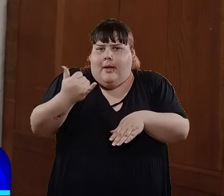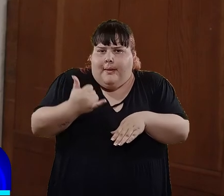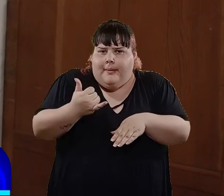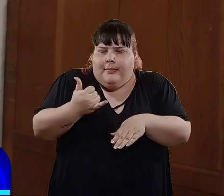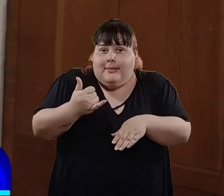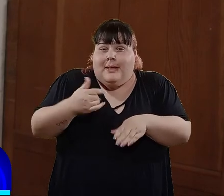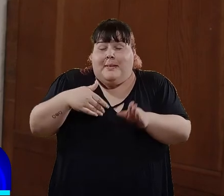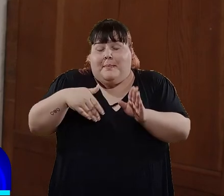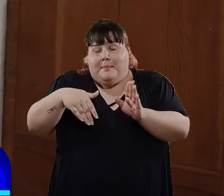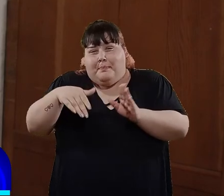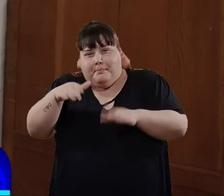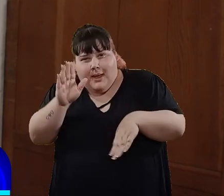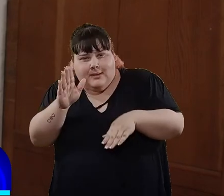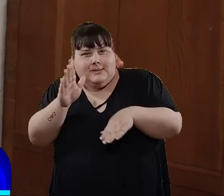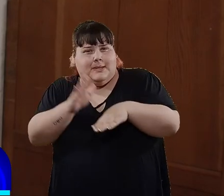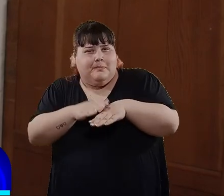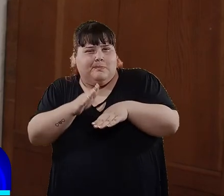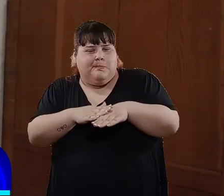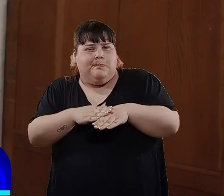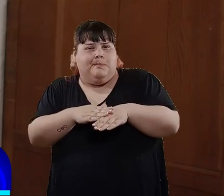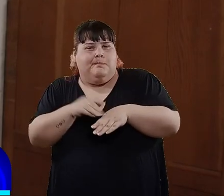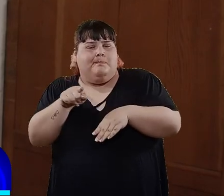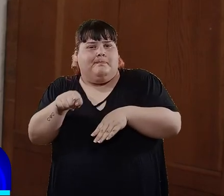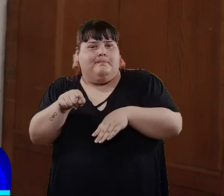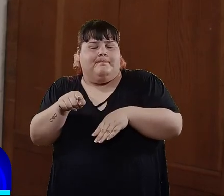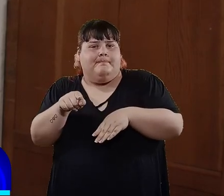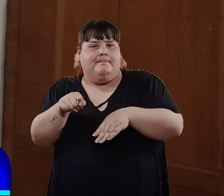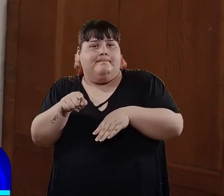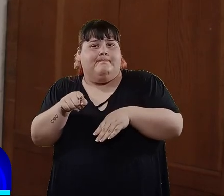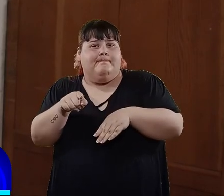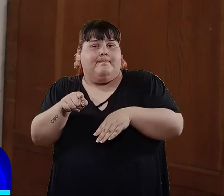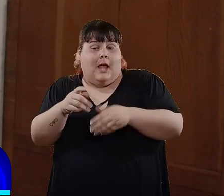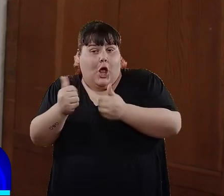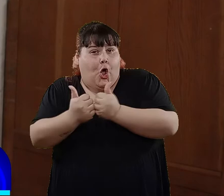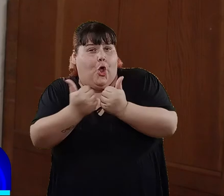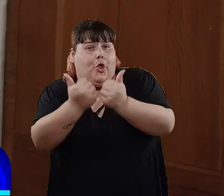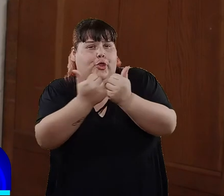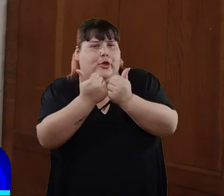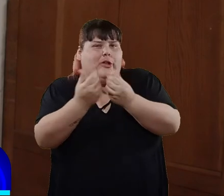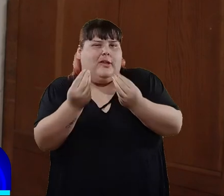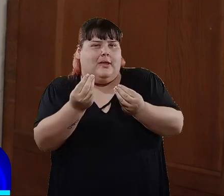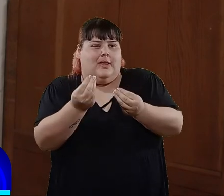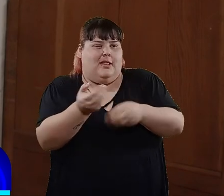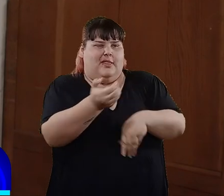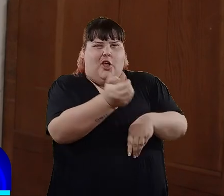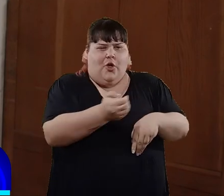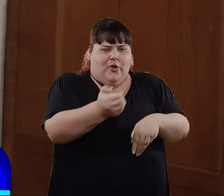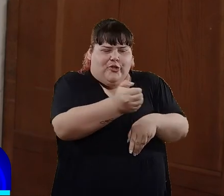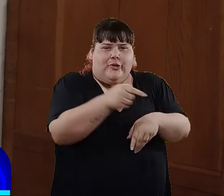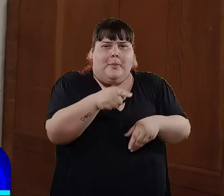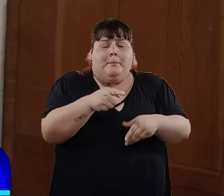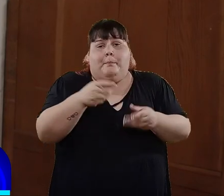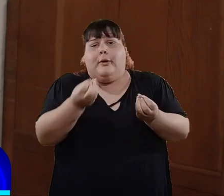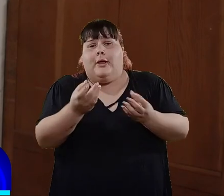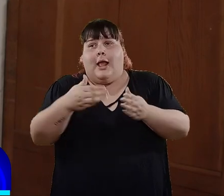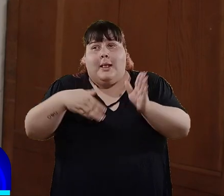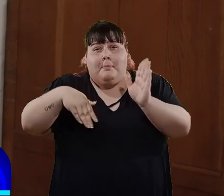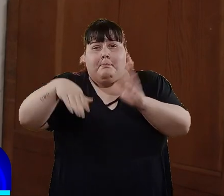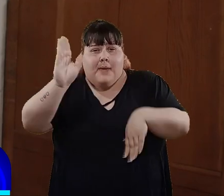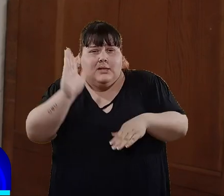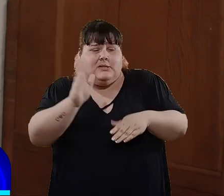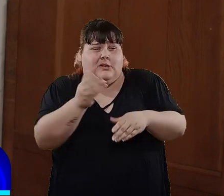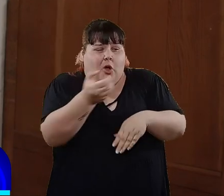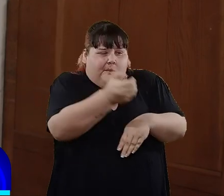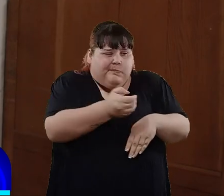cuanto a las obligaciones, fundamentalmente la responsabilidad y el control en esto de la conectividad. Que muchas veces la